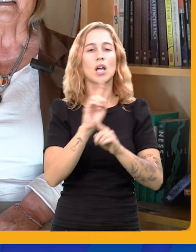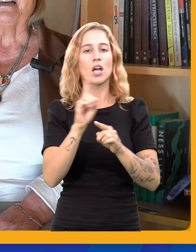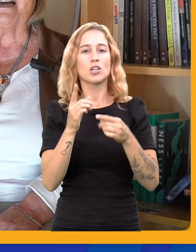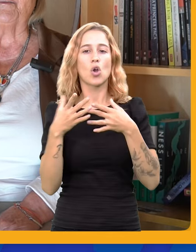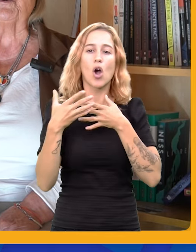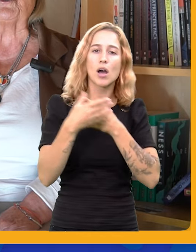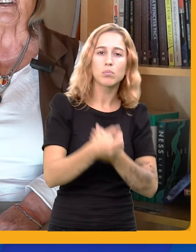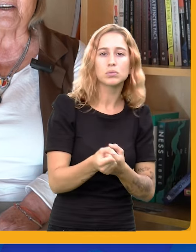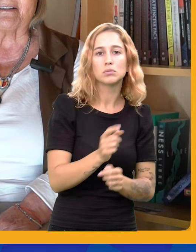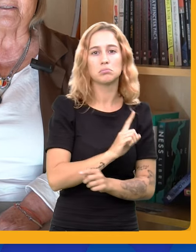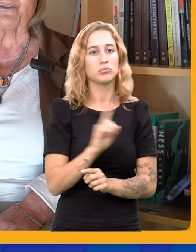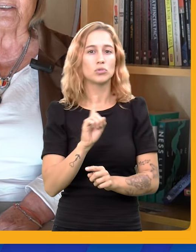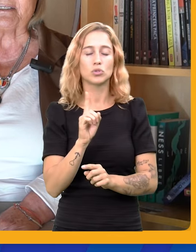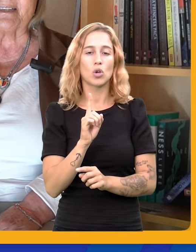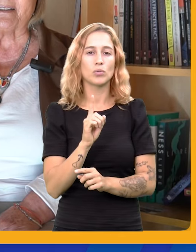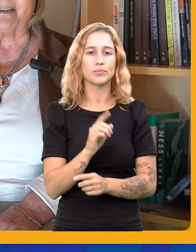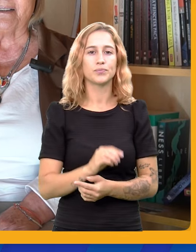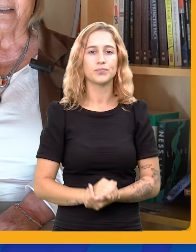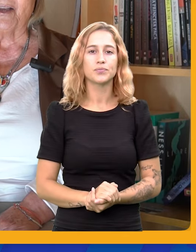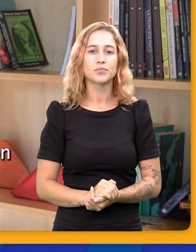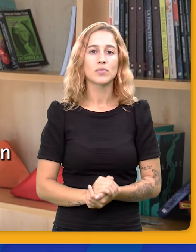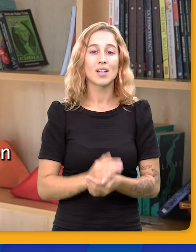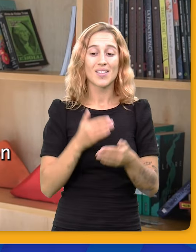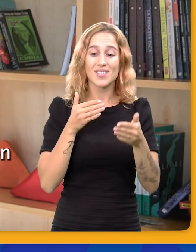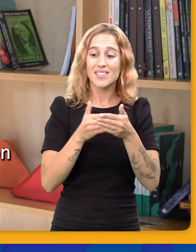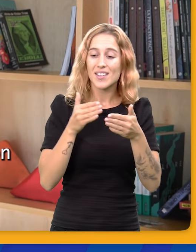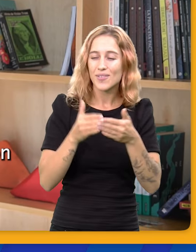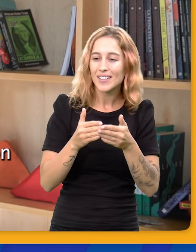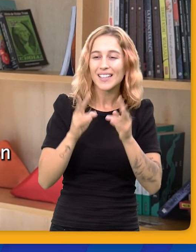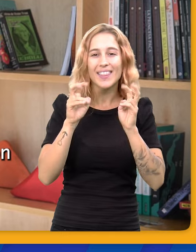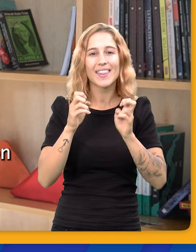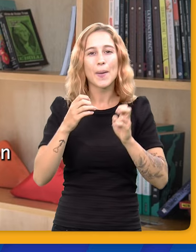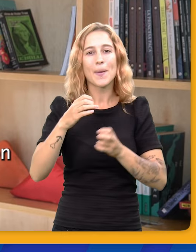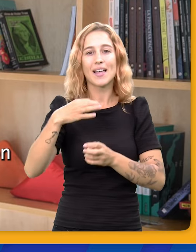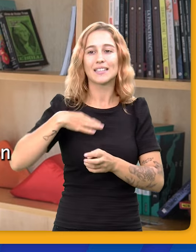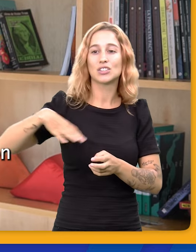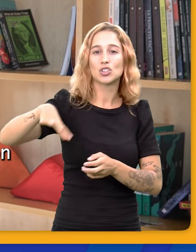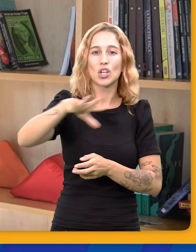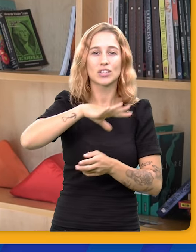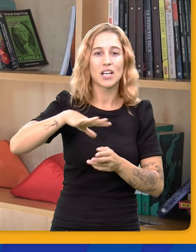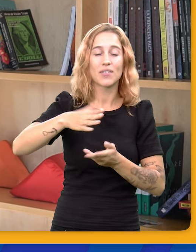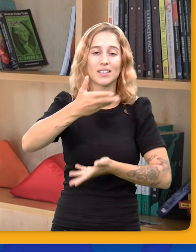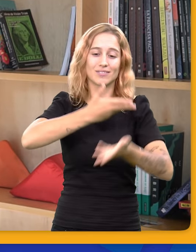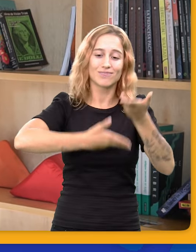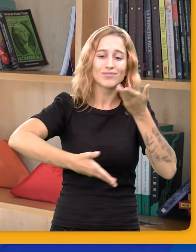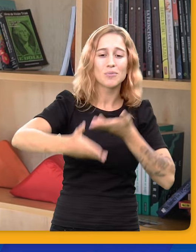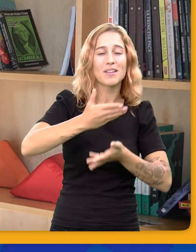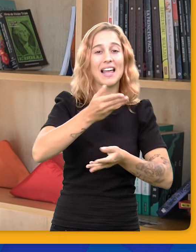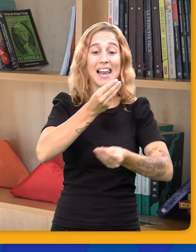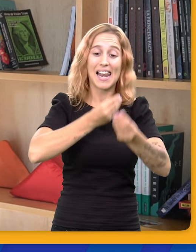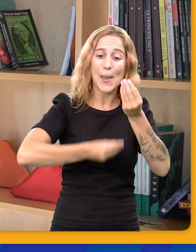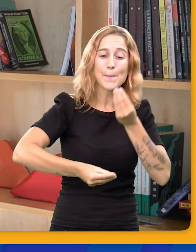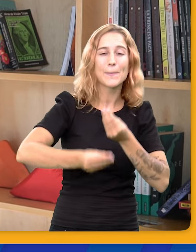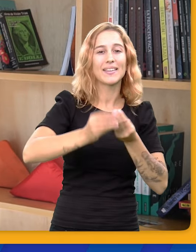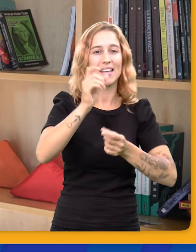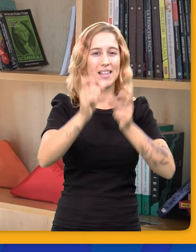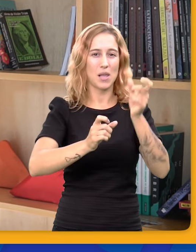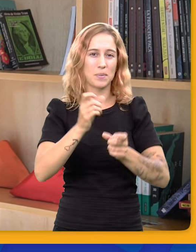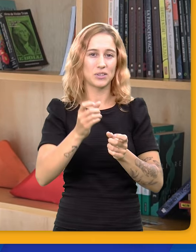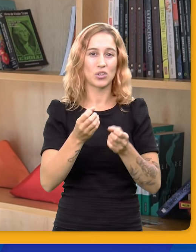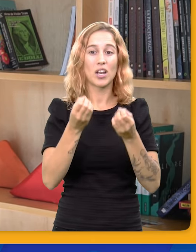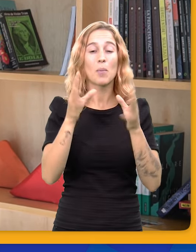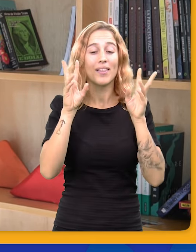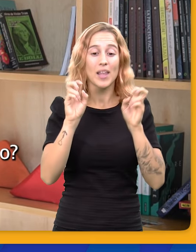a apoyar, no se acerca. Lo más desafiante es la sociabilización. Es la empatía de la sociedad